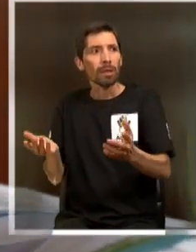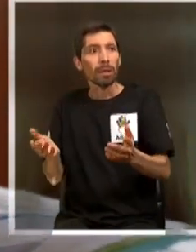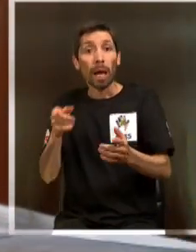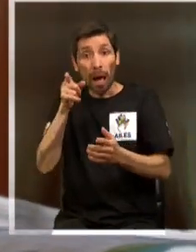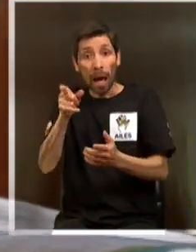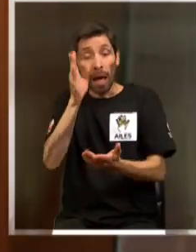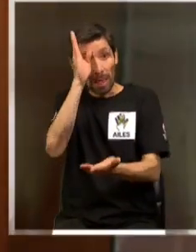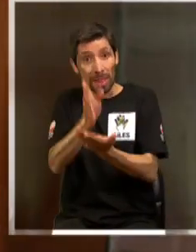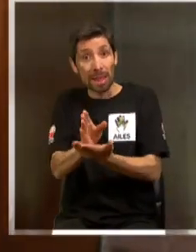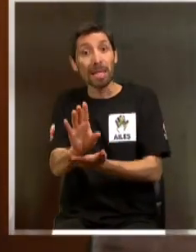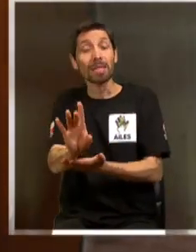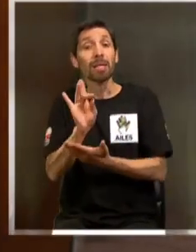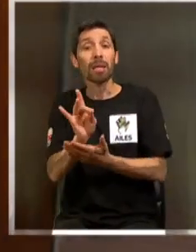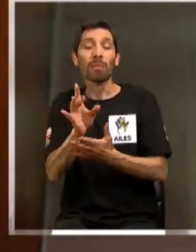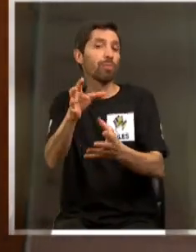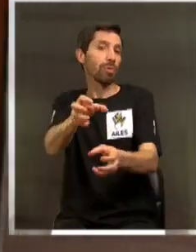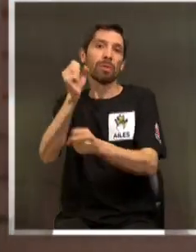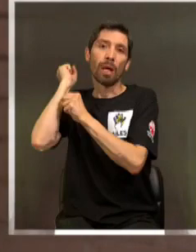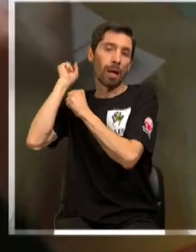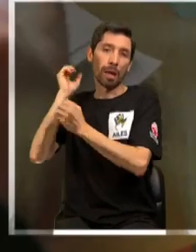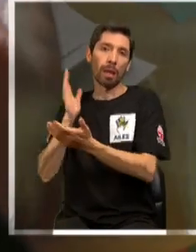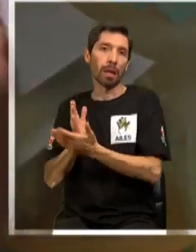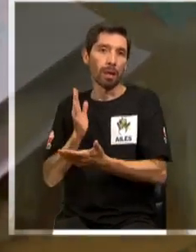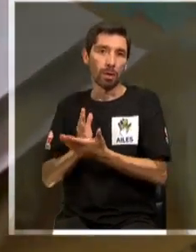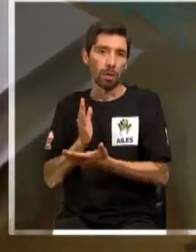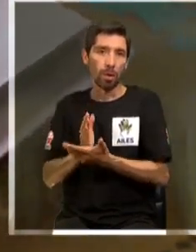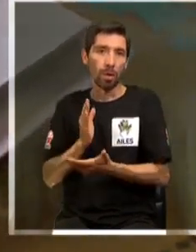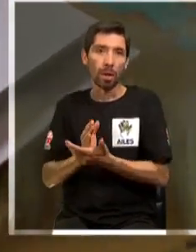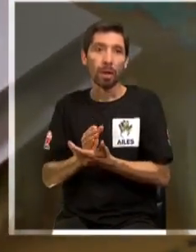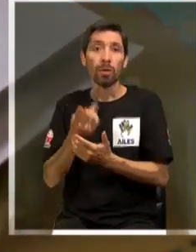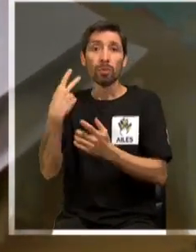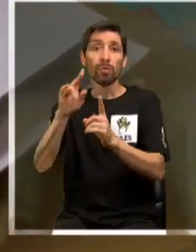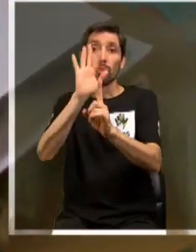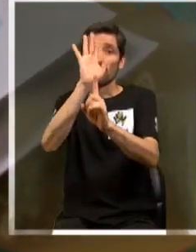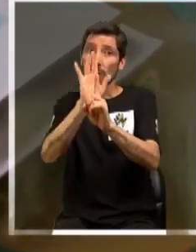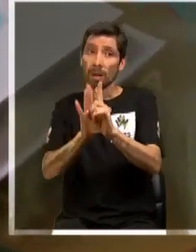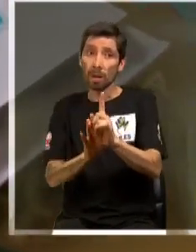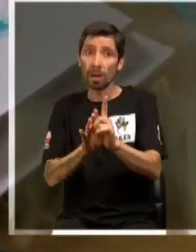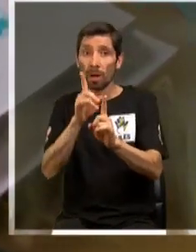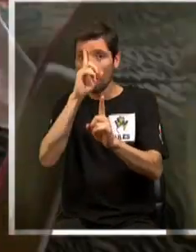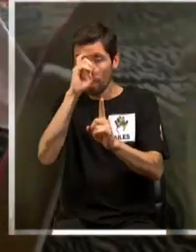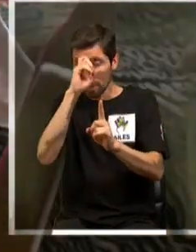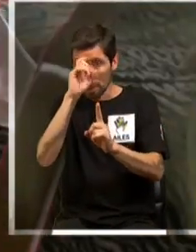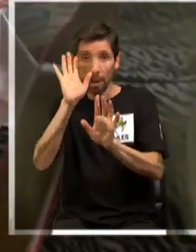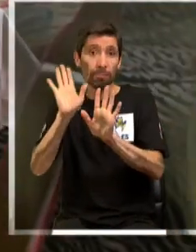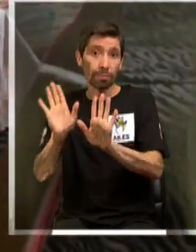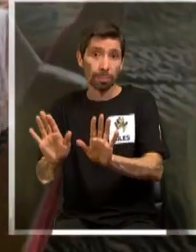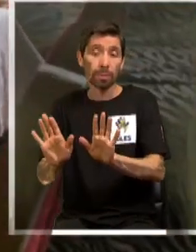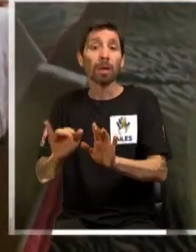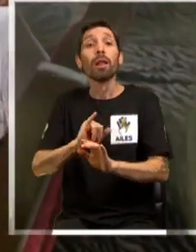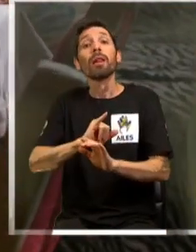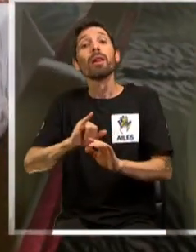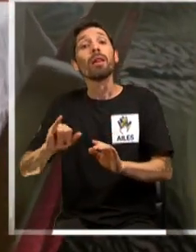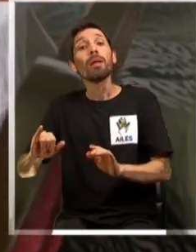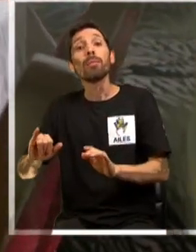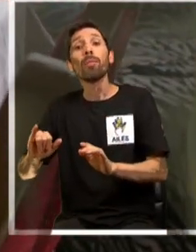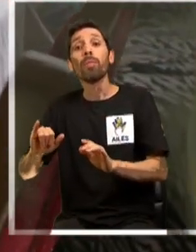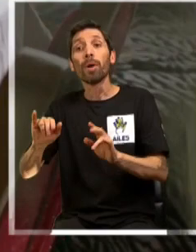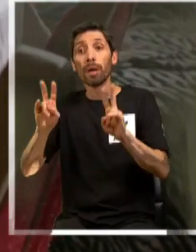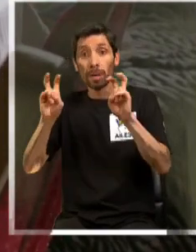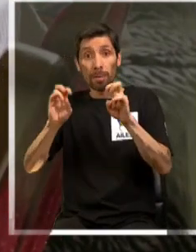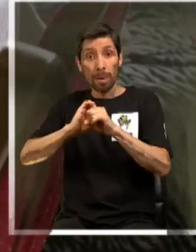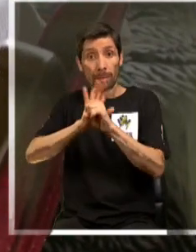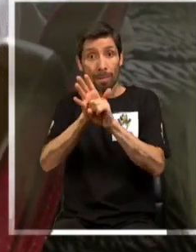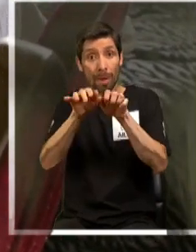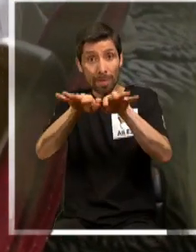decidimos retirarlo del colegio y bueno, después con su condición también cayó hospitalizado y ahí con el tema de la pandemia. Bueno,